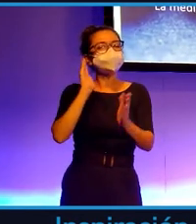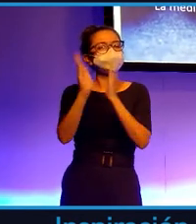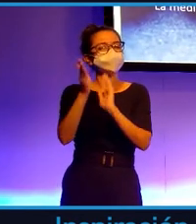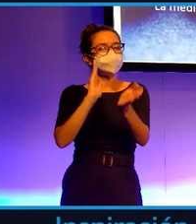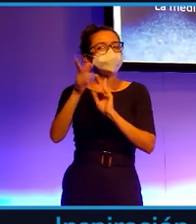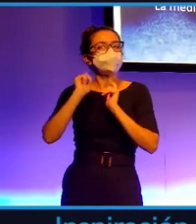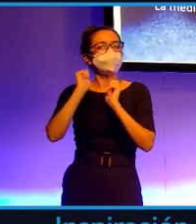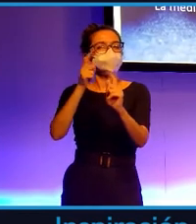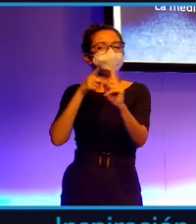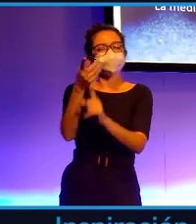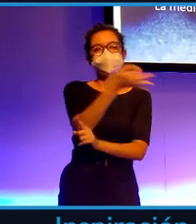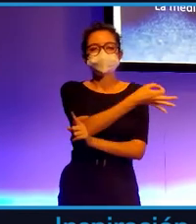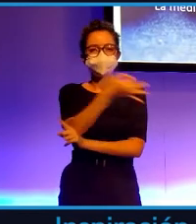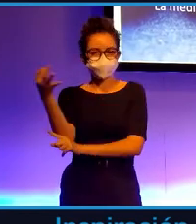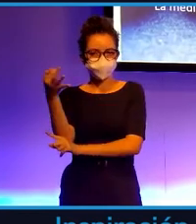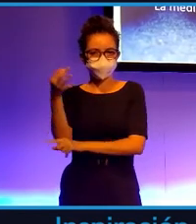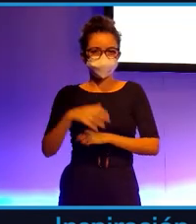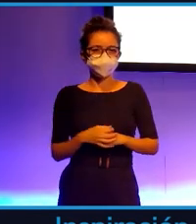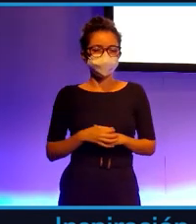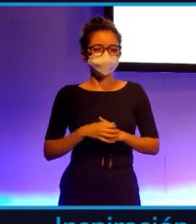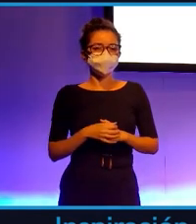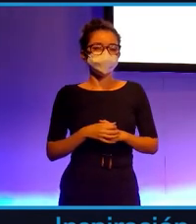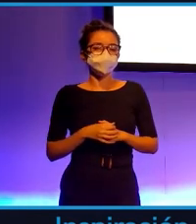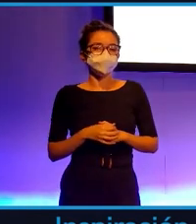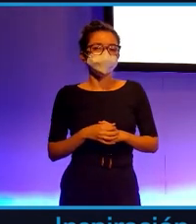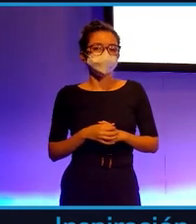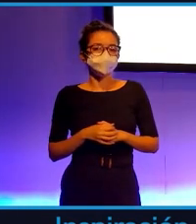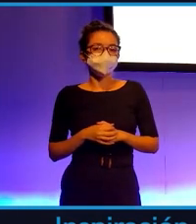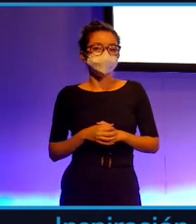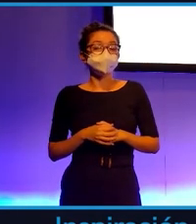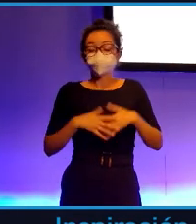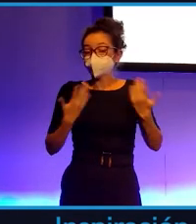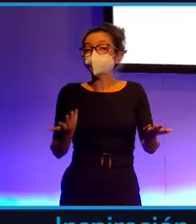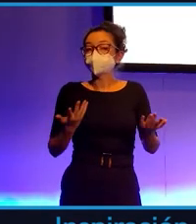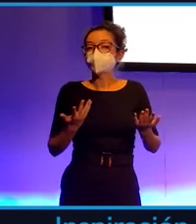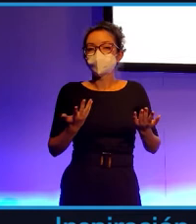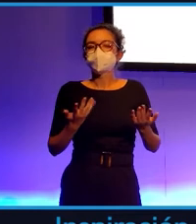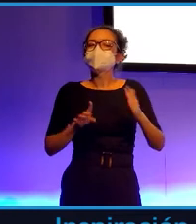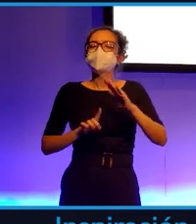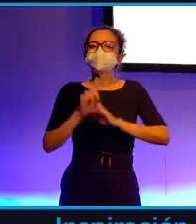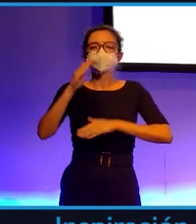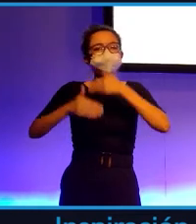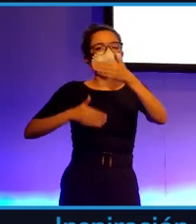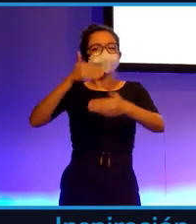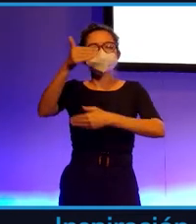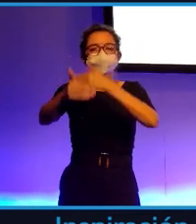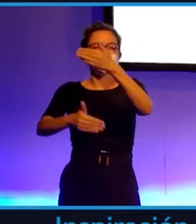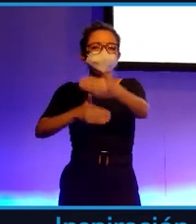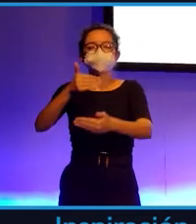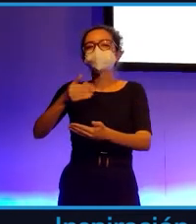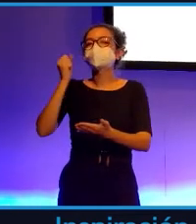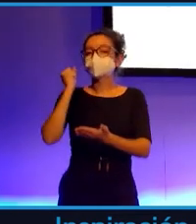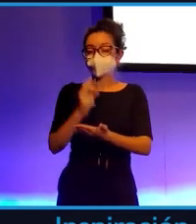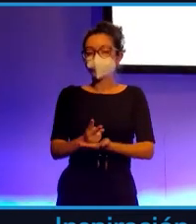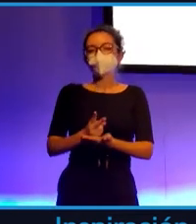funcione a esa persona. Y realmente se está avanzando mucho en uno de los grandes retos como sociedad de Occidente